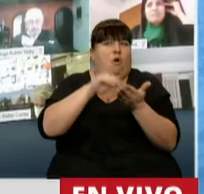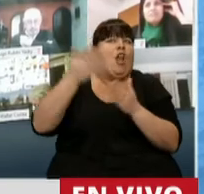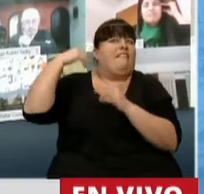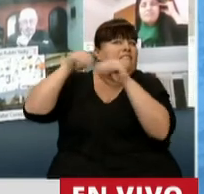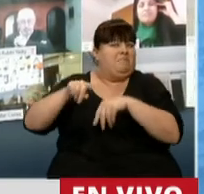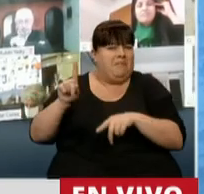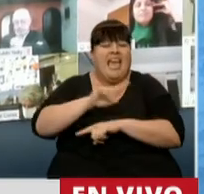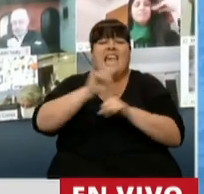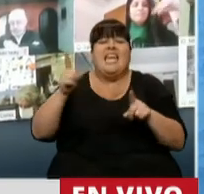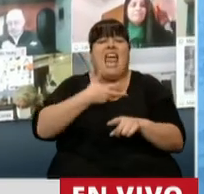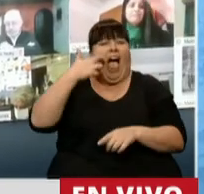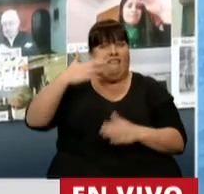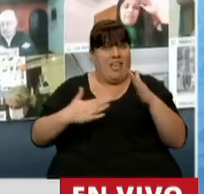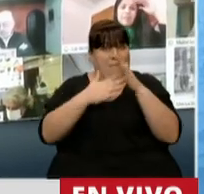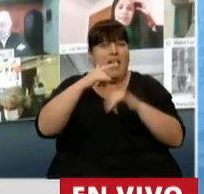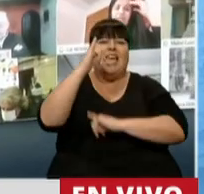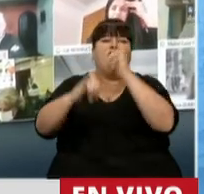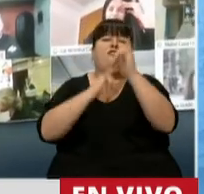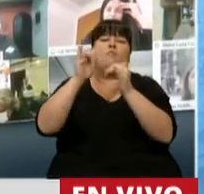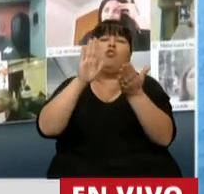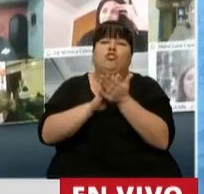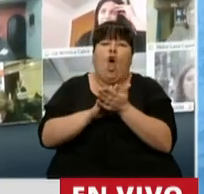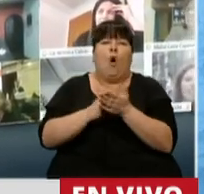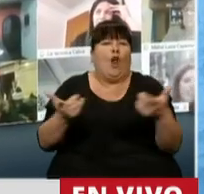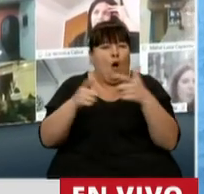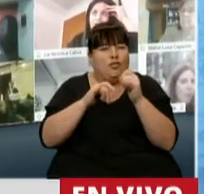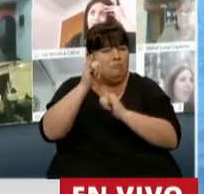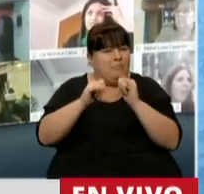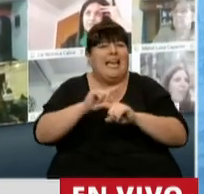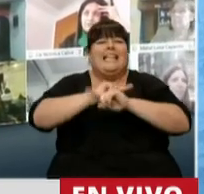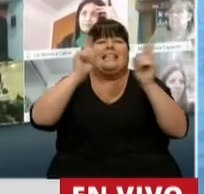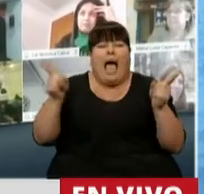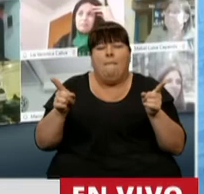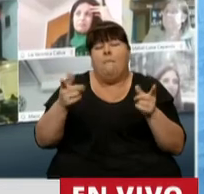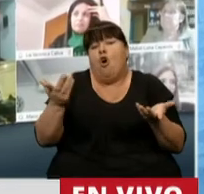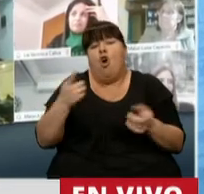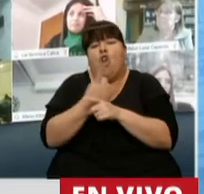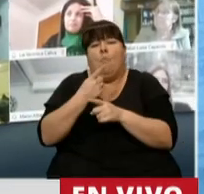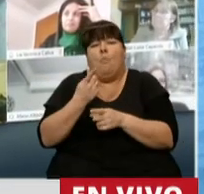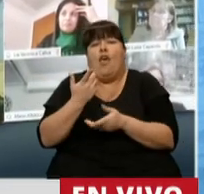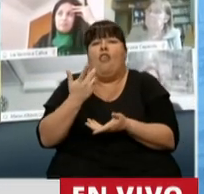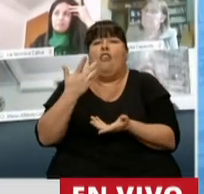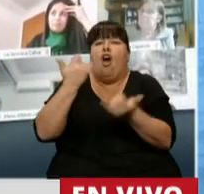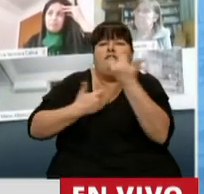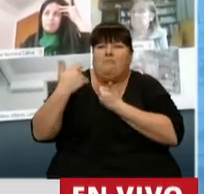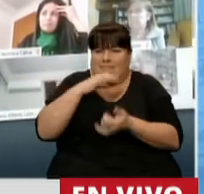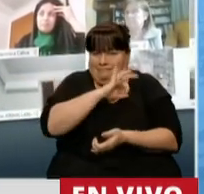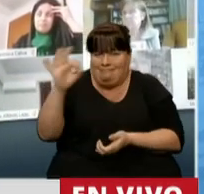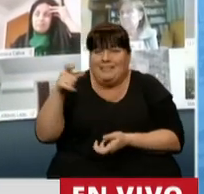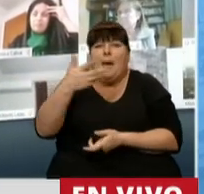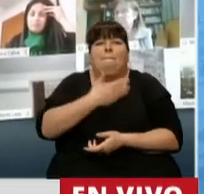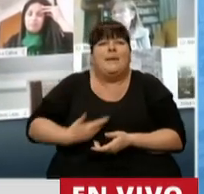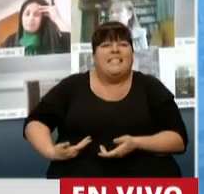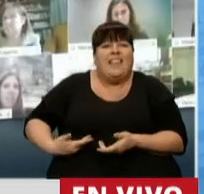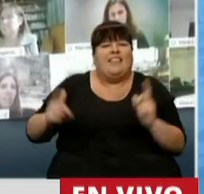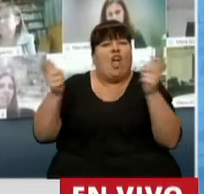Ni la titular de la AFIP cuando estuvo informando en el marco de la Comisión ni tampoco lamentablemente pudimos conseguir esta información por parte del